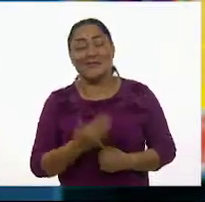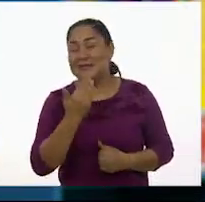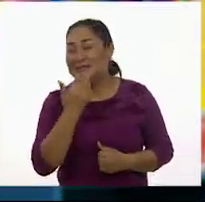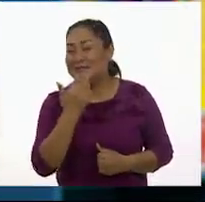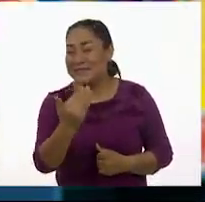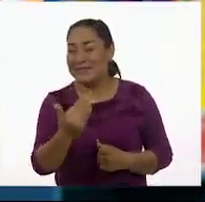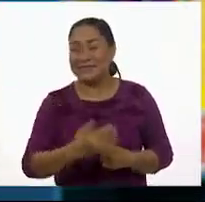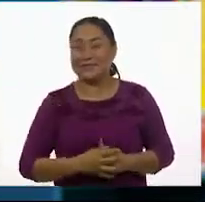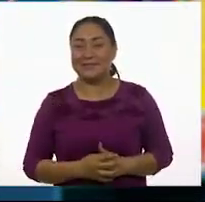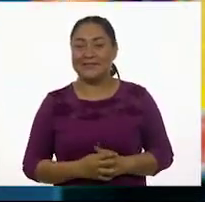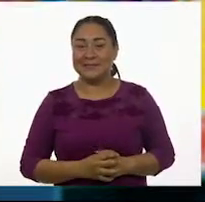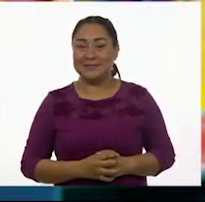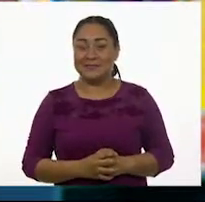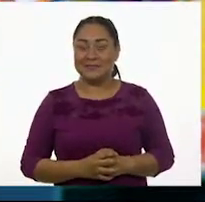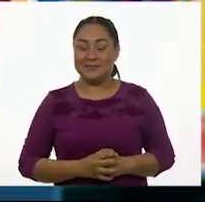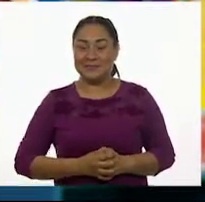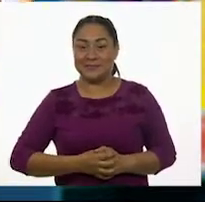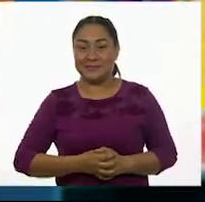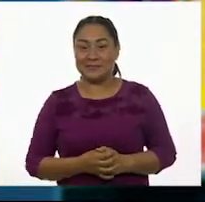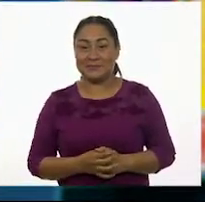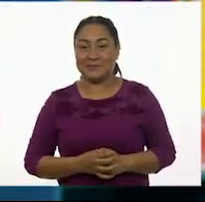¡Muy bien!